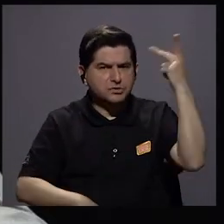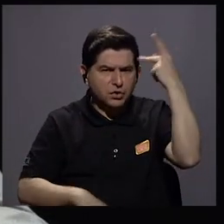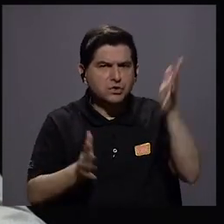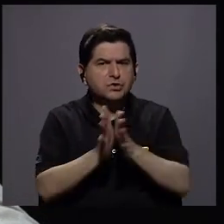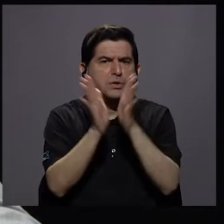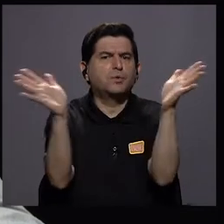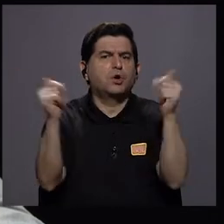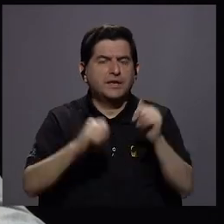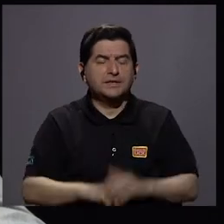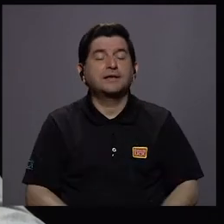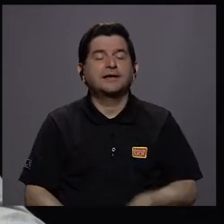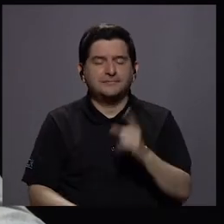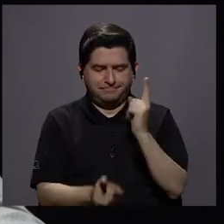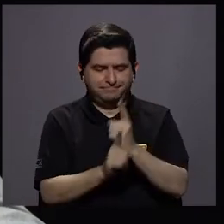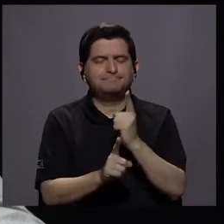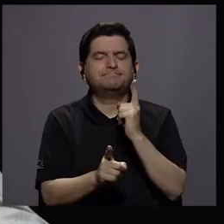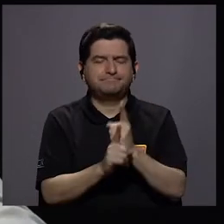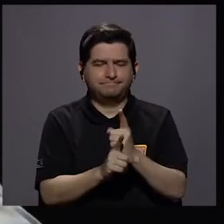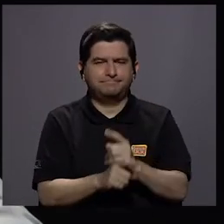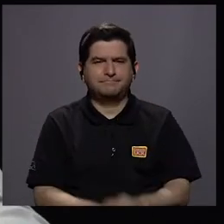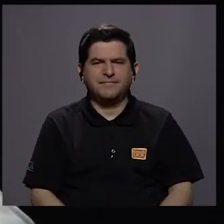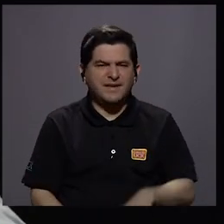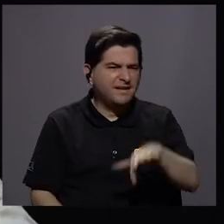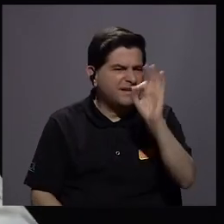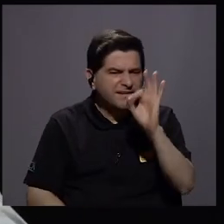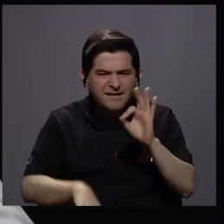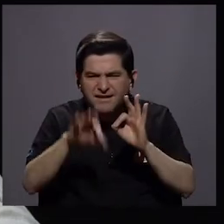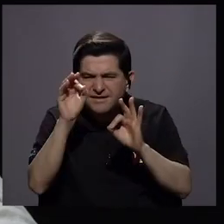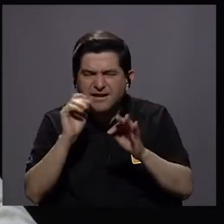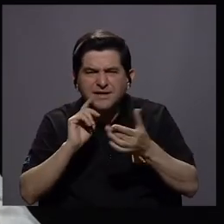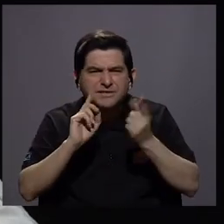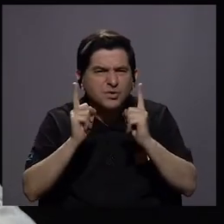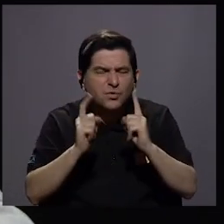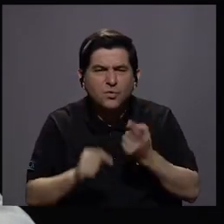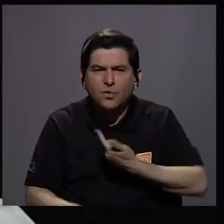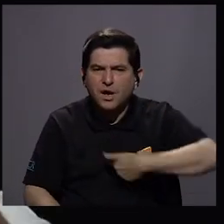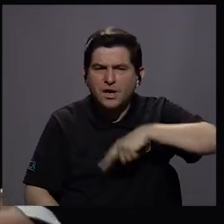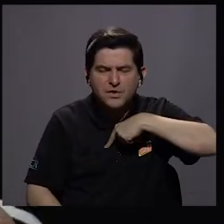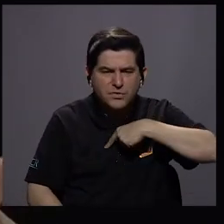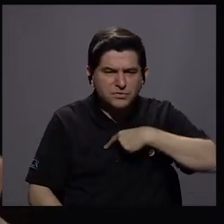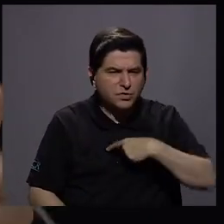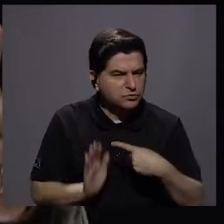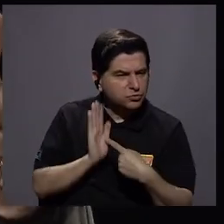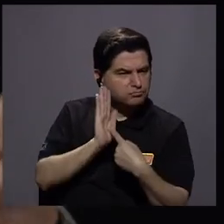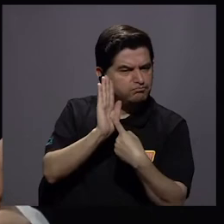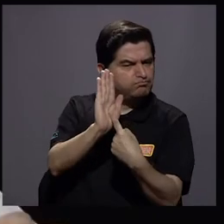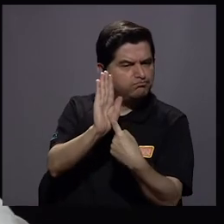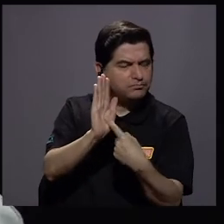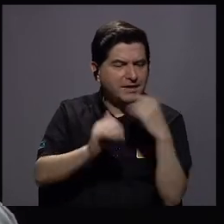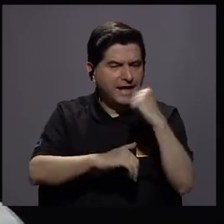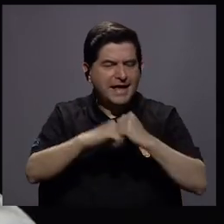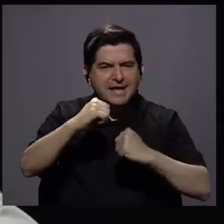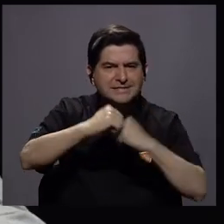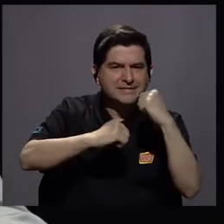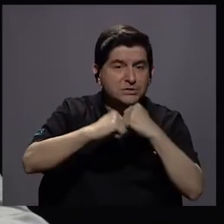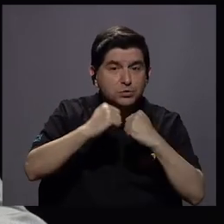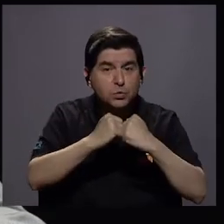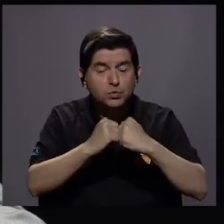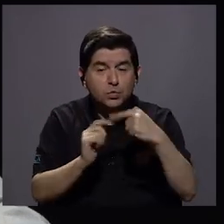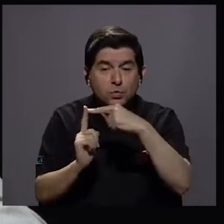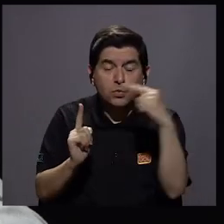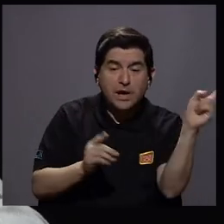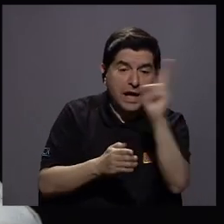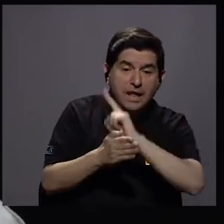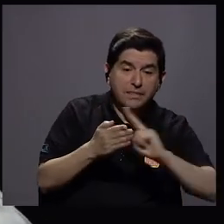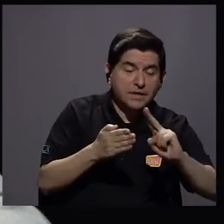pública también. También. Entonces, ¿qué hallazgos podríamos denotar para lanzar una estructura, no sé si desde la